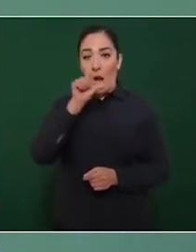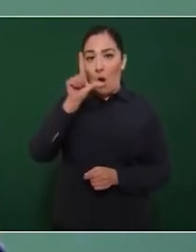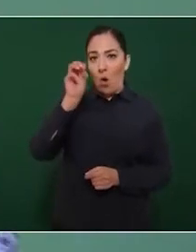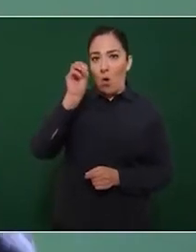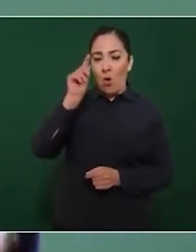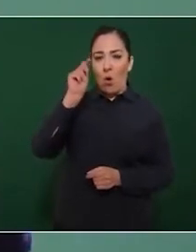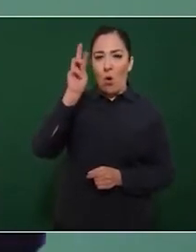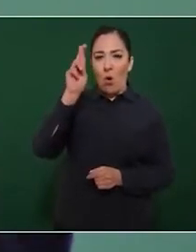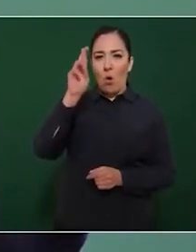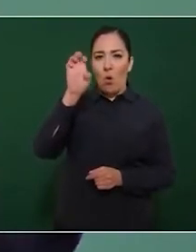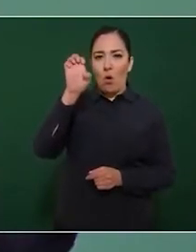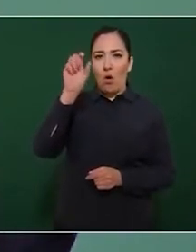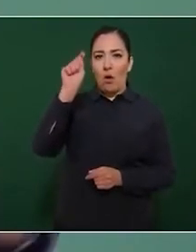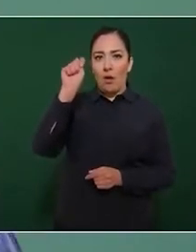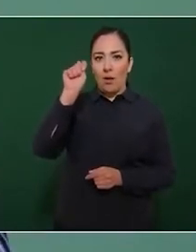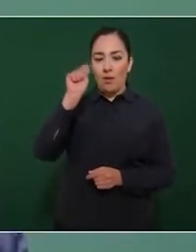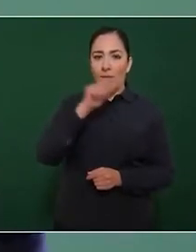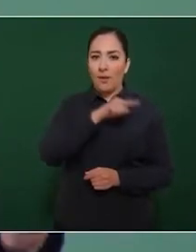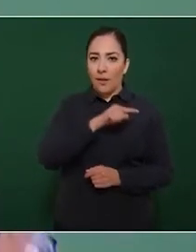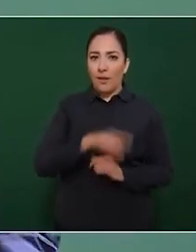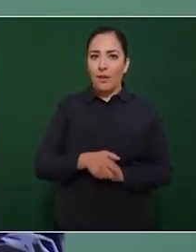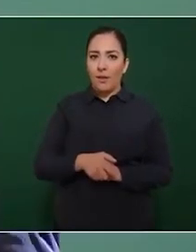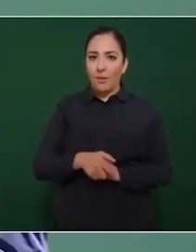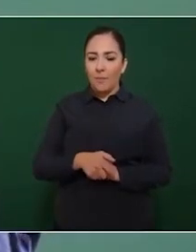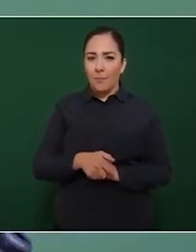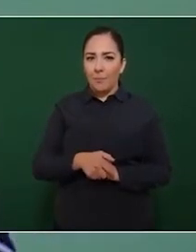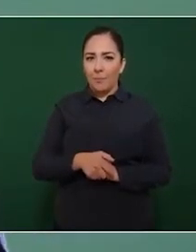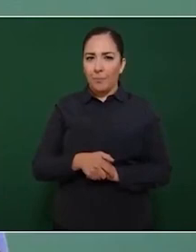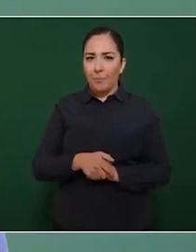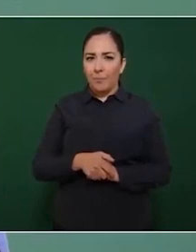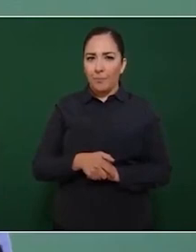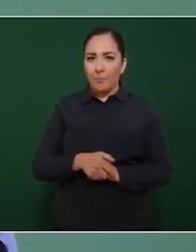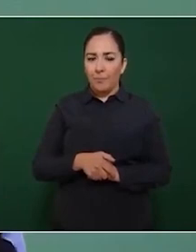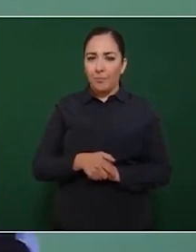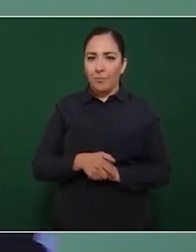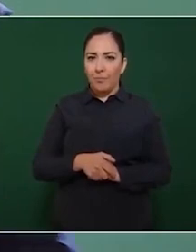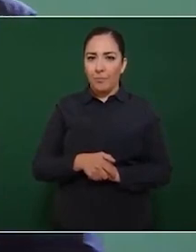que además eso es muy bueno porque es